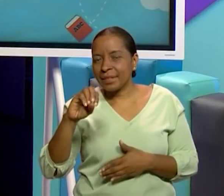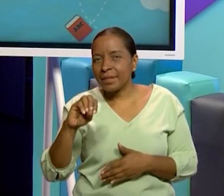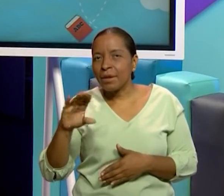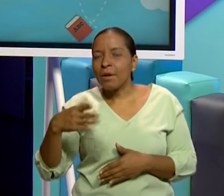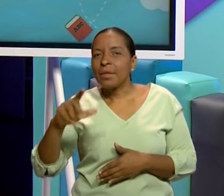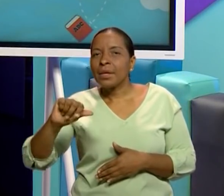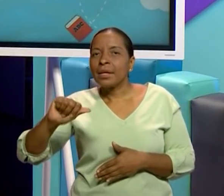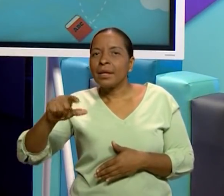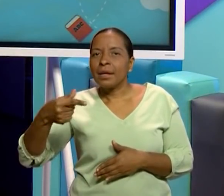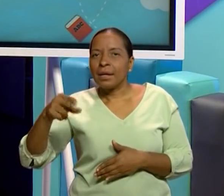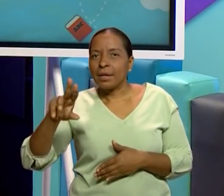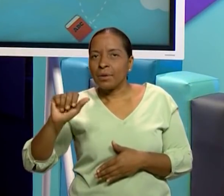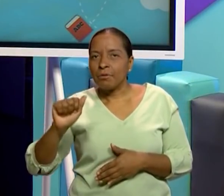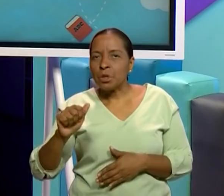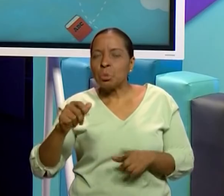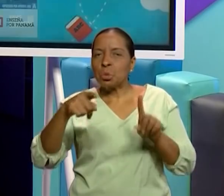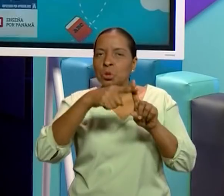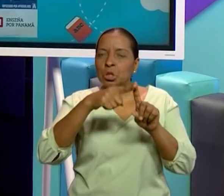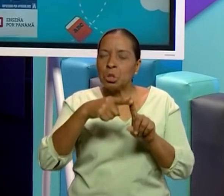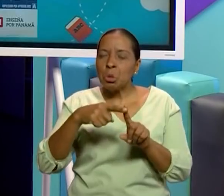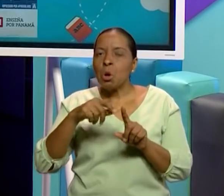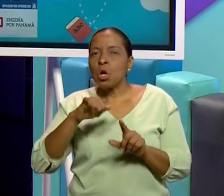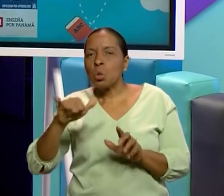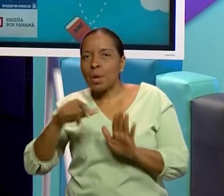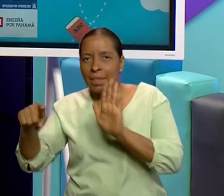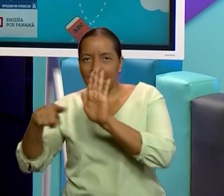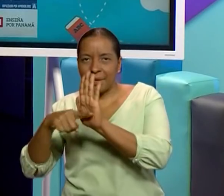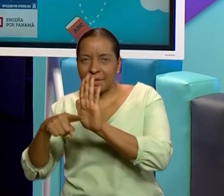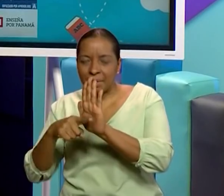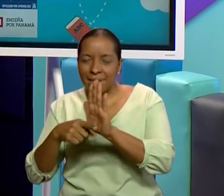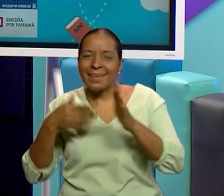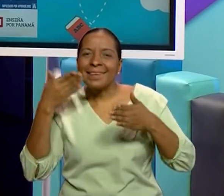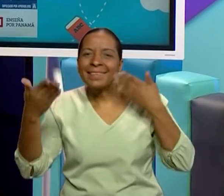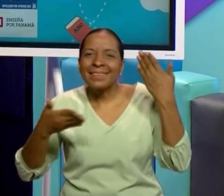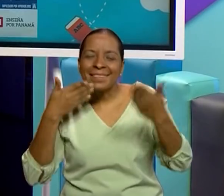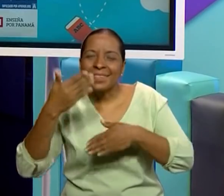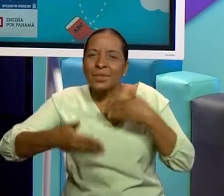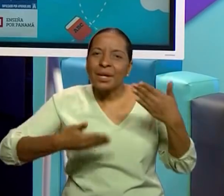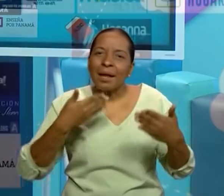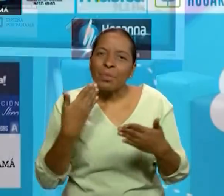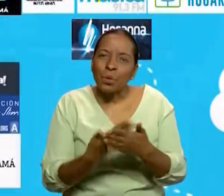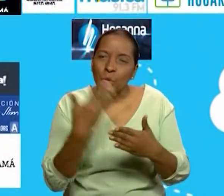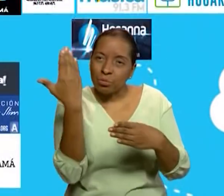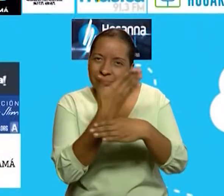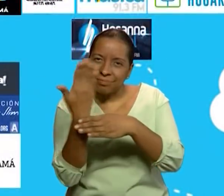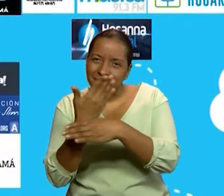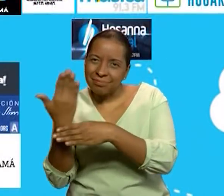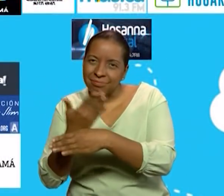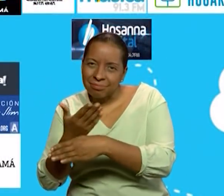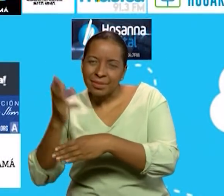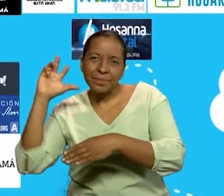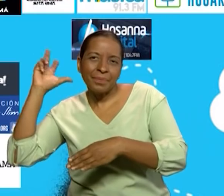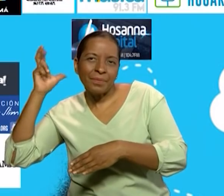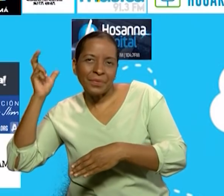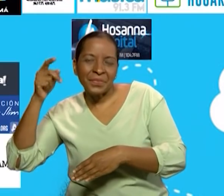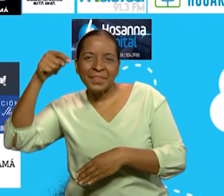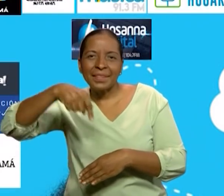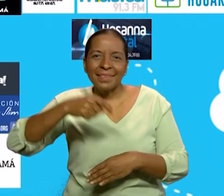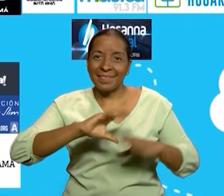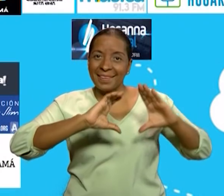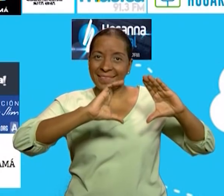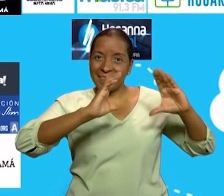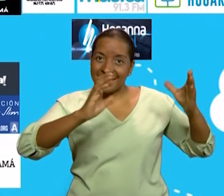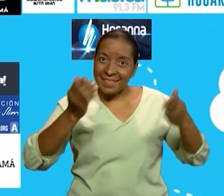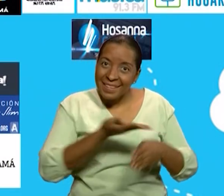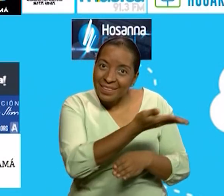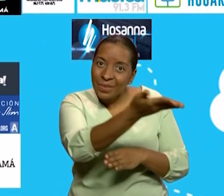positivos y negativos. Quiero entonces agradecer a todos los medios de comunicación que hacen posible que esta clase